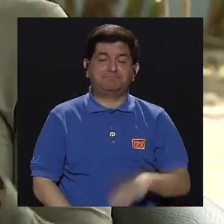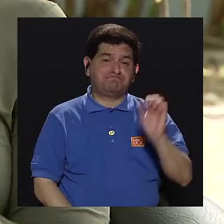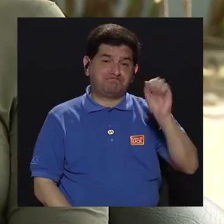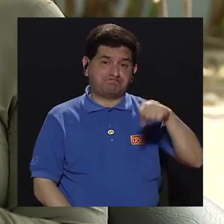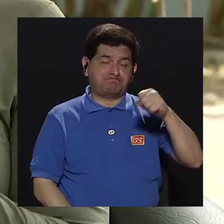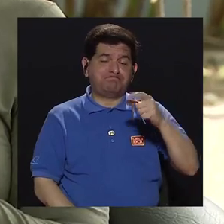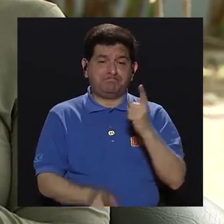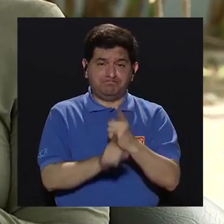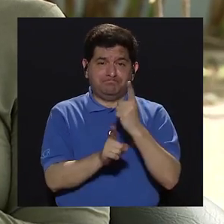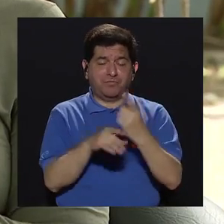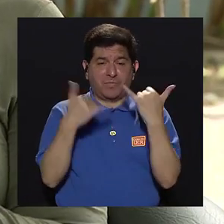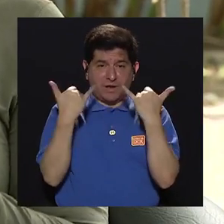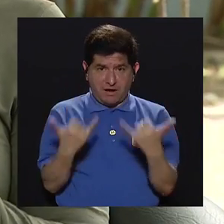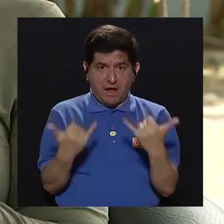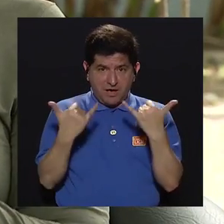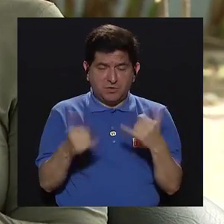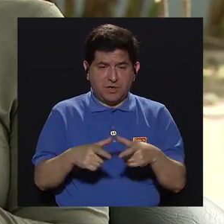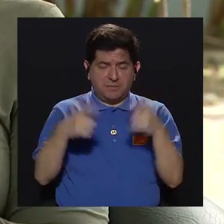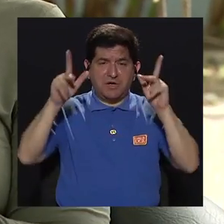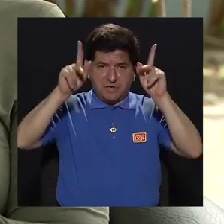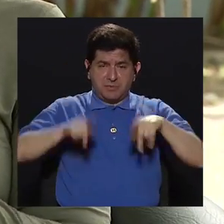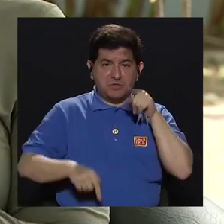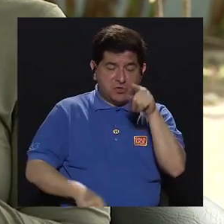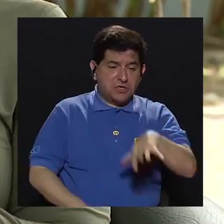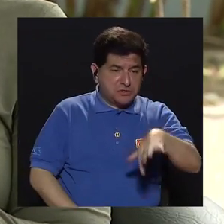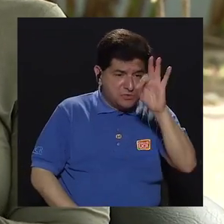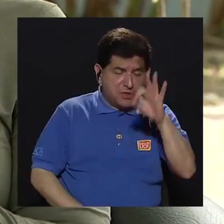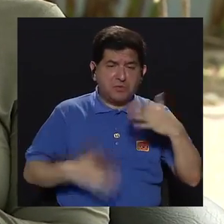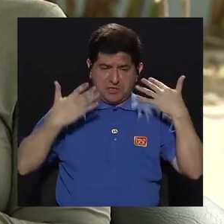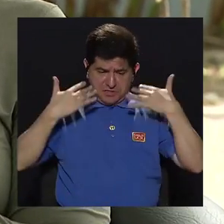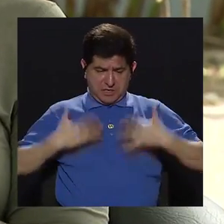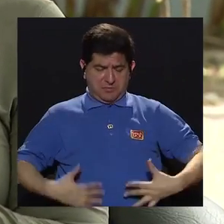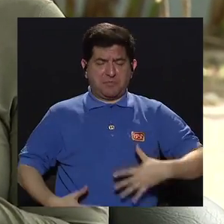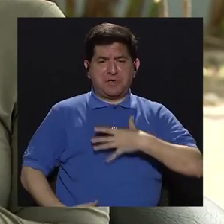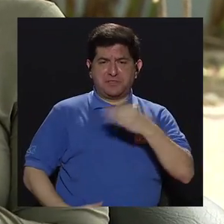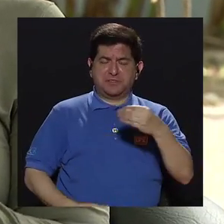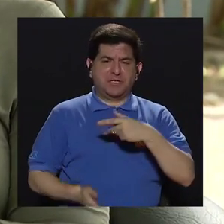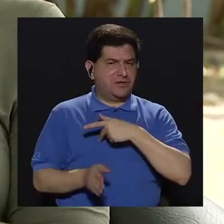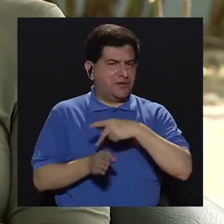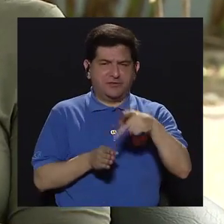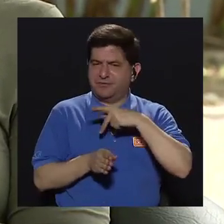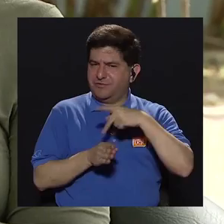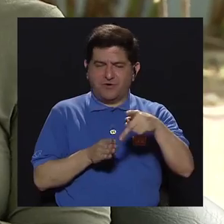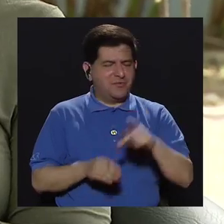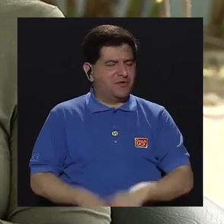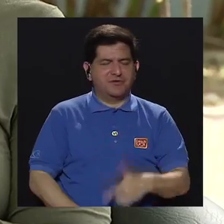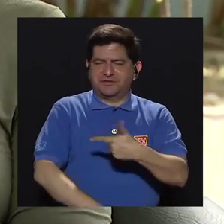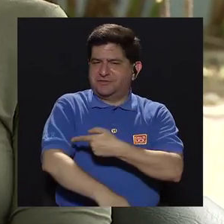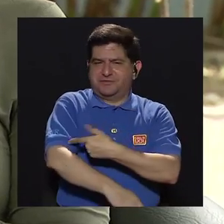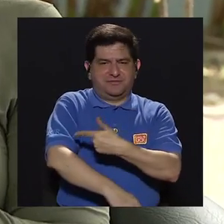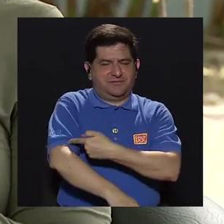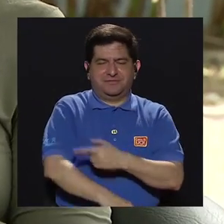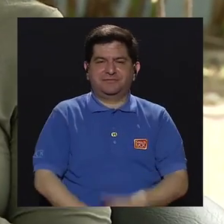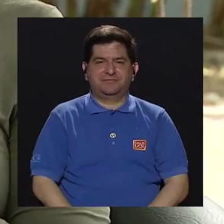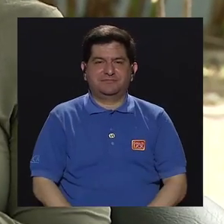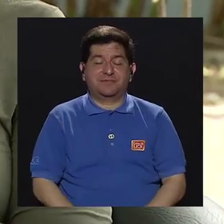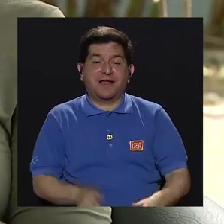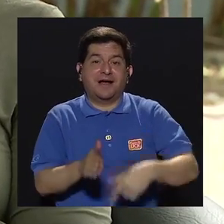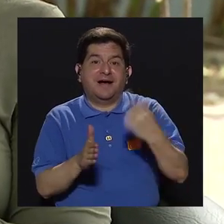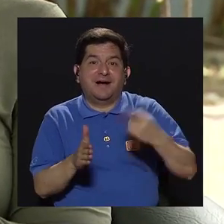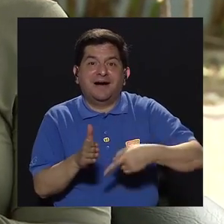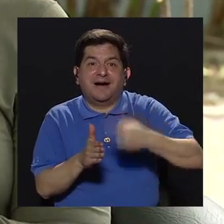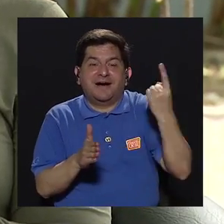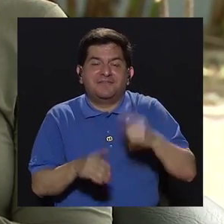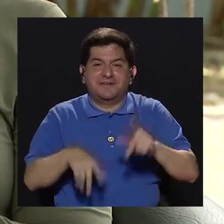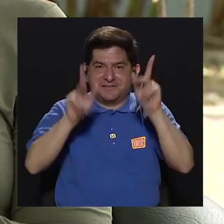Entonces, sí, actualmente la mayoría de personas que ustedes encuentran vestidas de blanco no son profesionales en enfermería y, de hecho, más bien